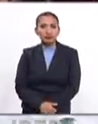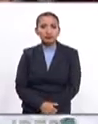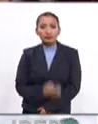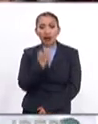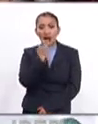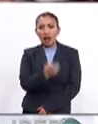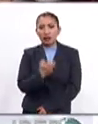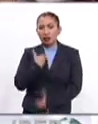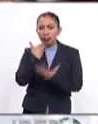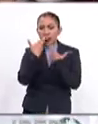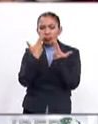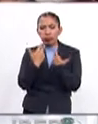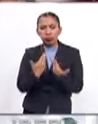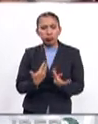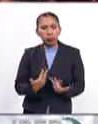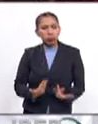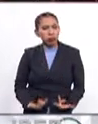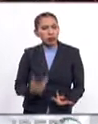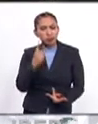Eso la devastó.